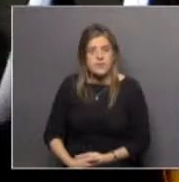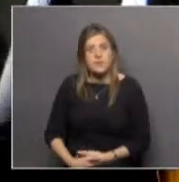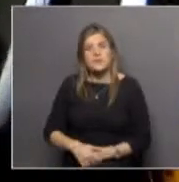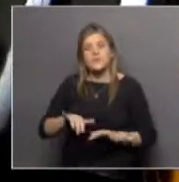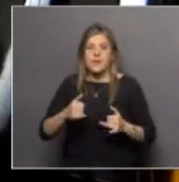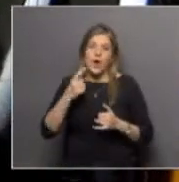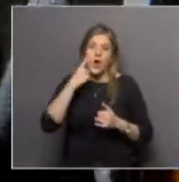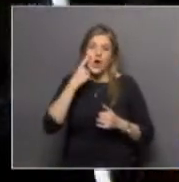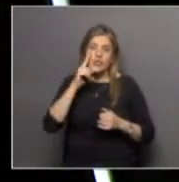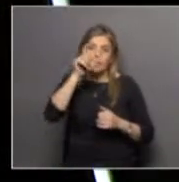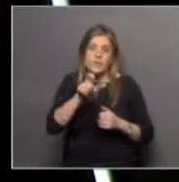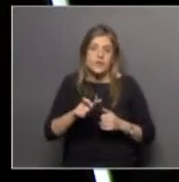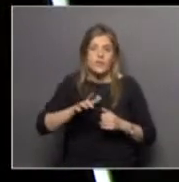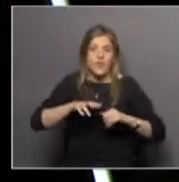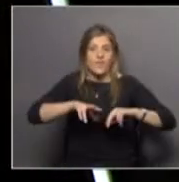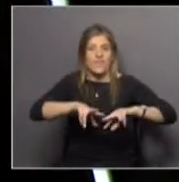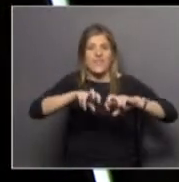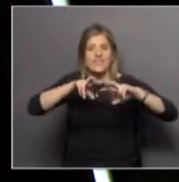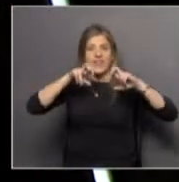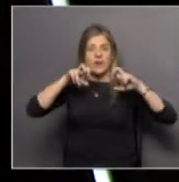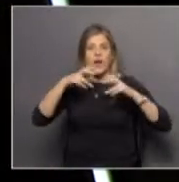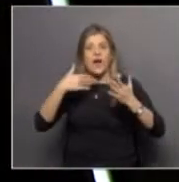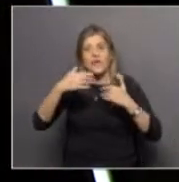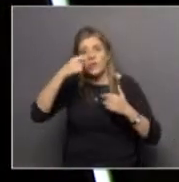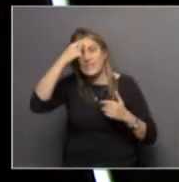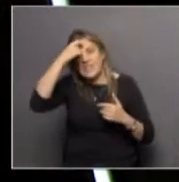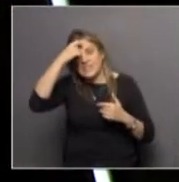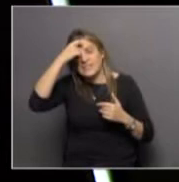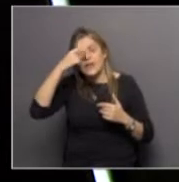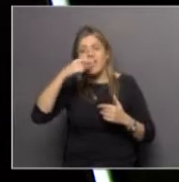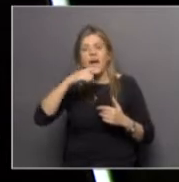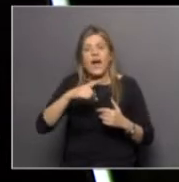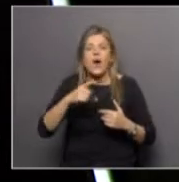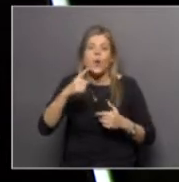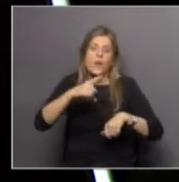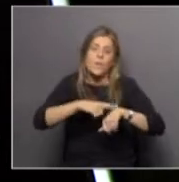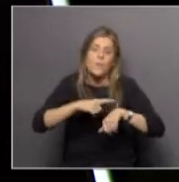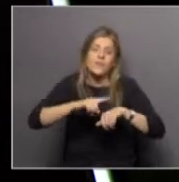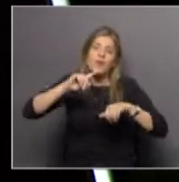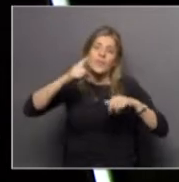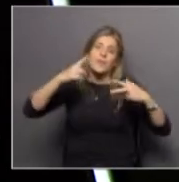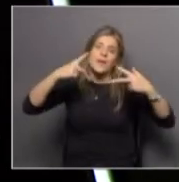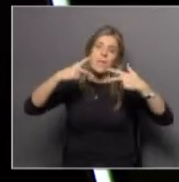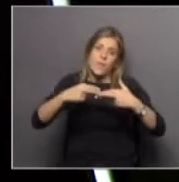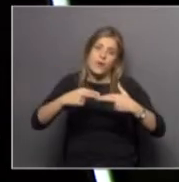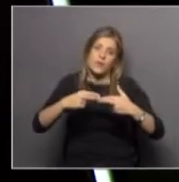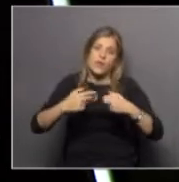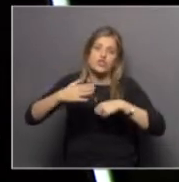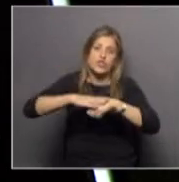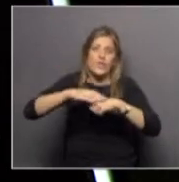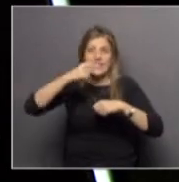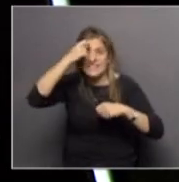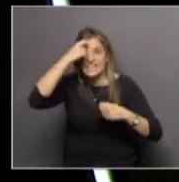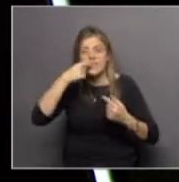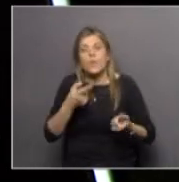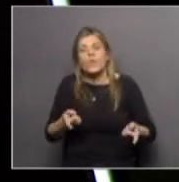Conocimos a una investigadora y hablamos de ciencia en la Antártida. Ahora, momento de hacer la primera pausa aquí en Sobre Ciencia. Al